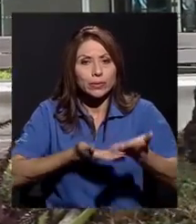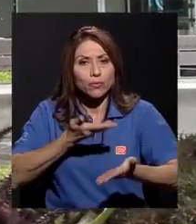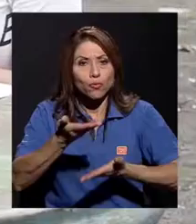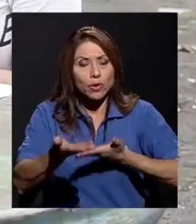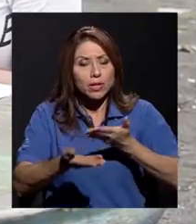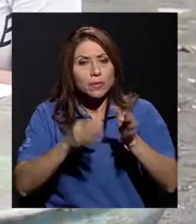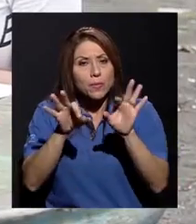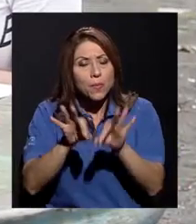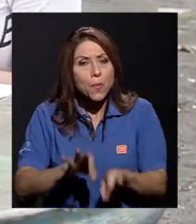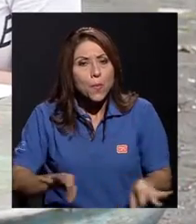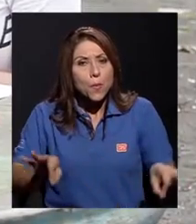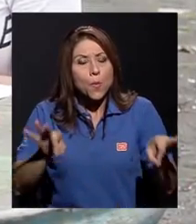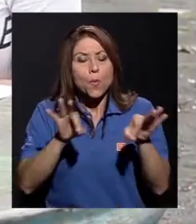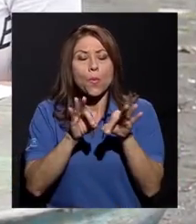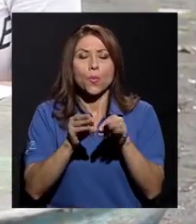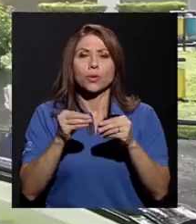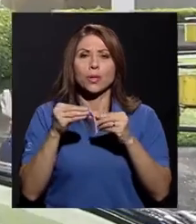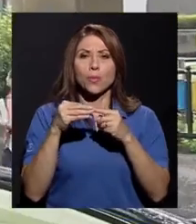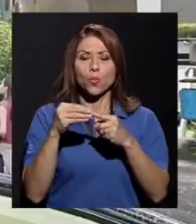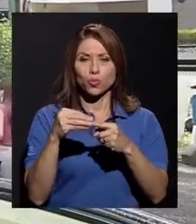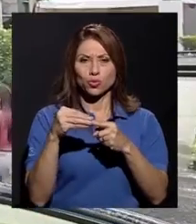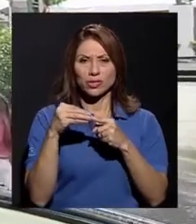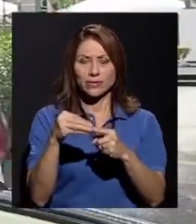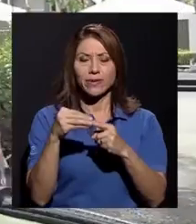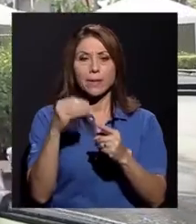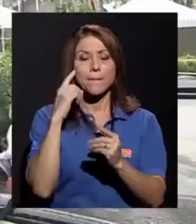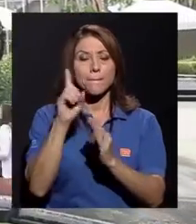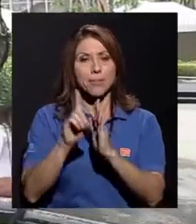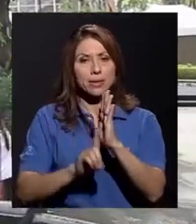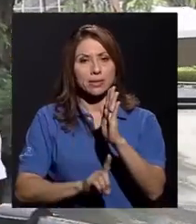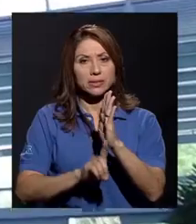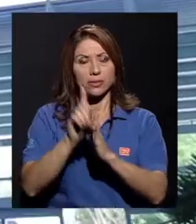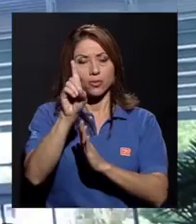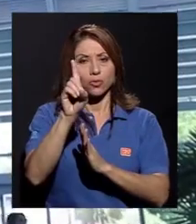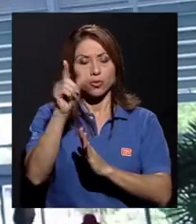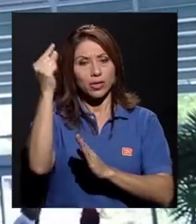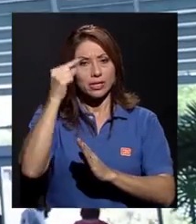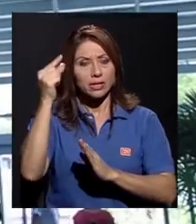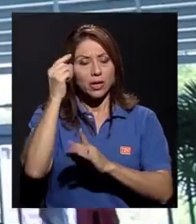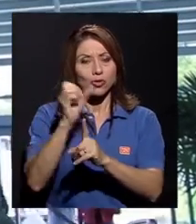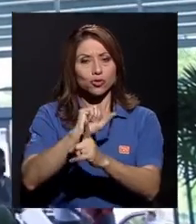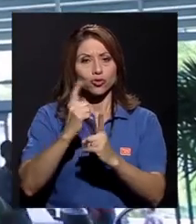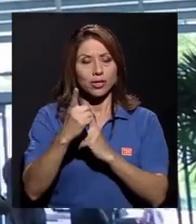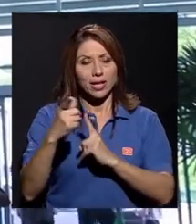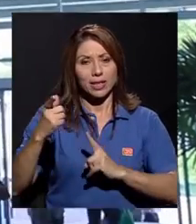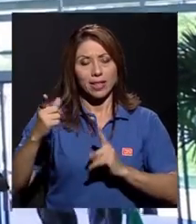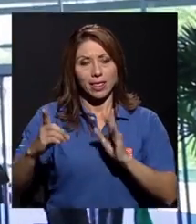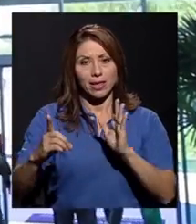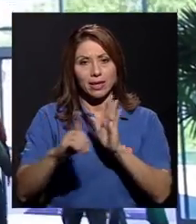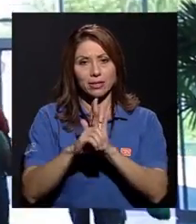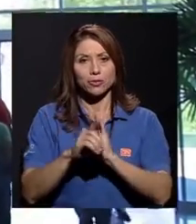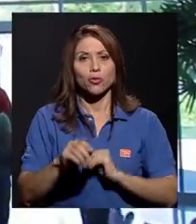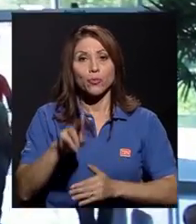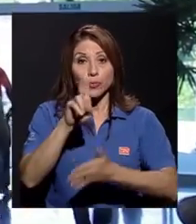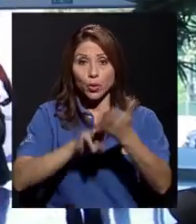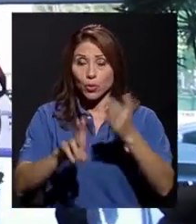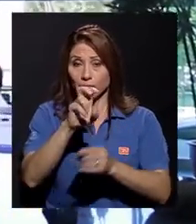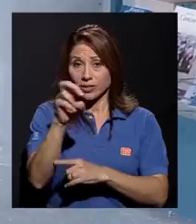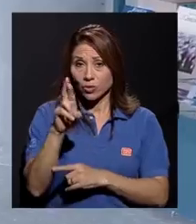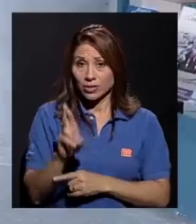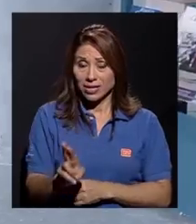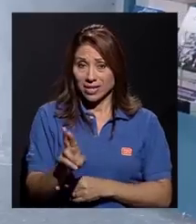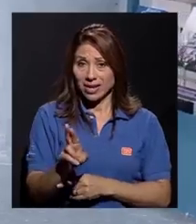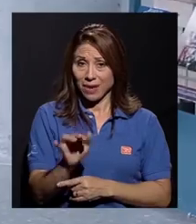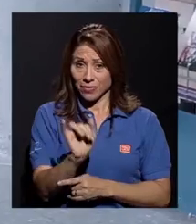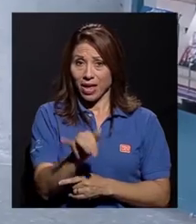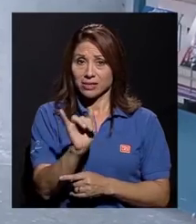muy importante, muy significativa al desarrollo del Estado Social de Derecho. La Universidad de Costa Rica se